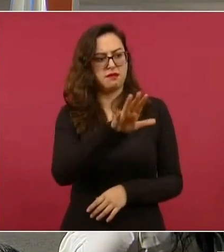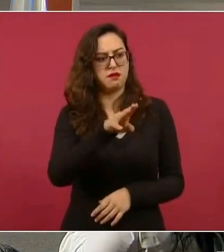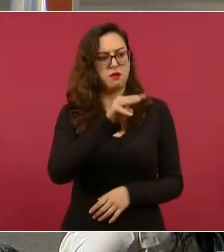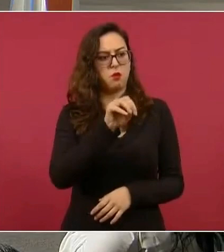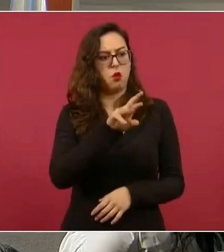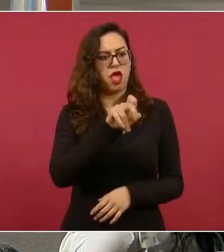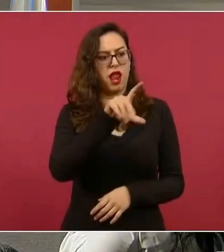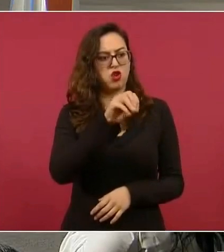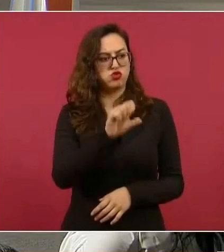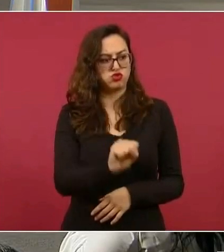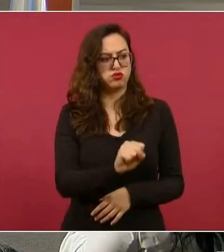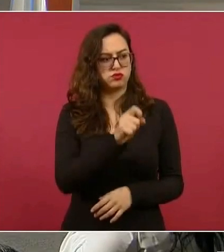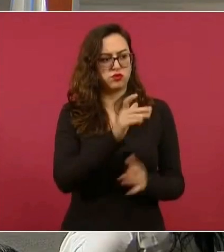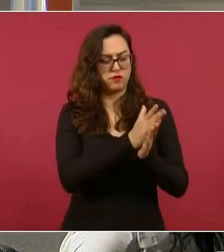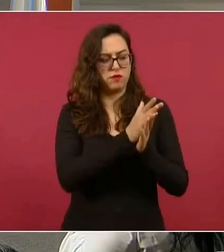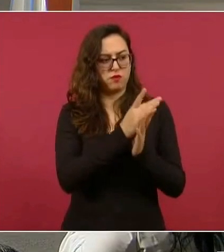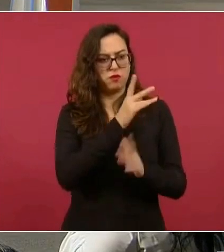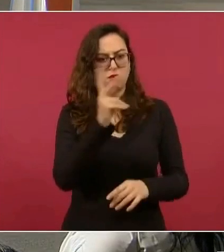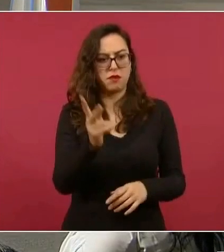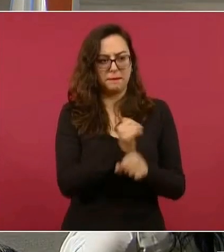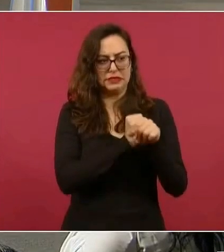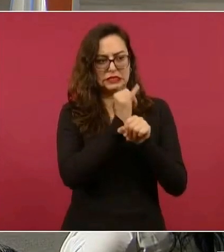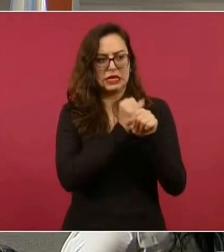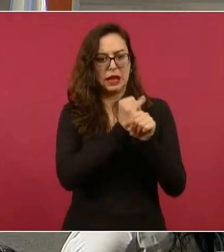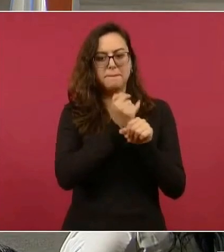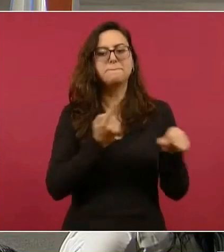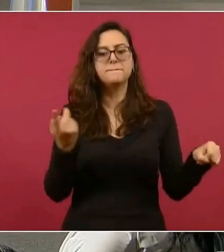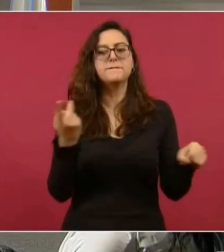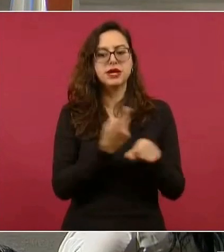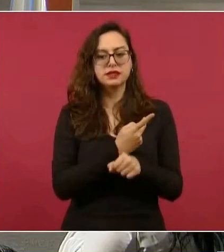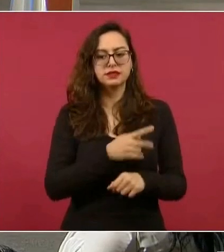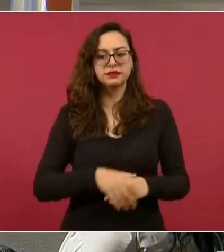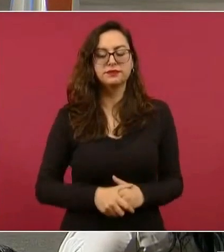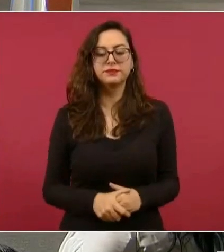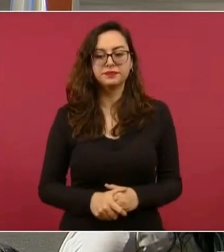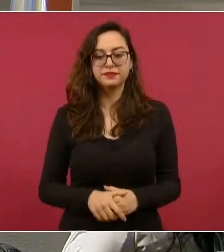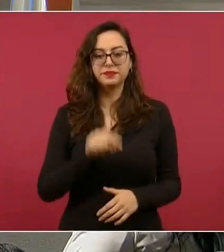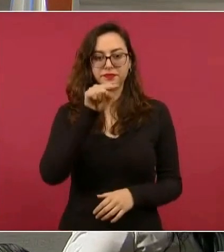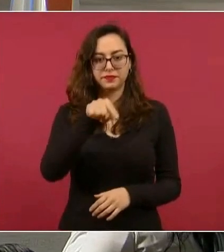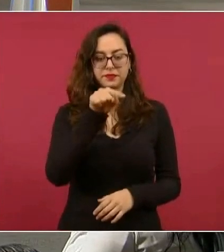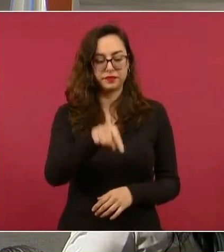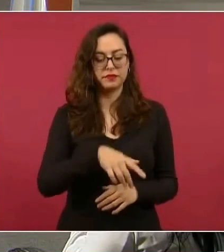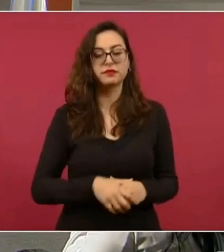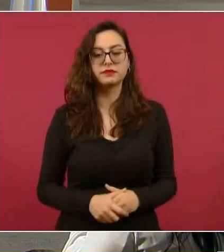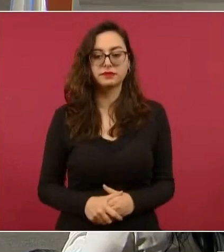Es un, sí, ahí en Morelos.